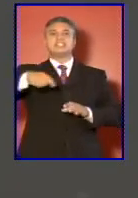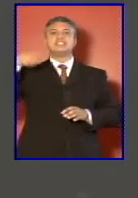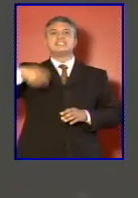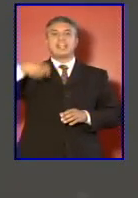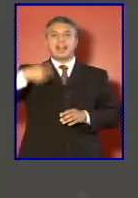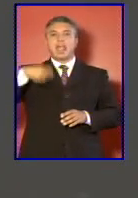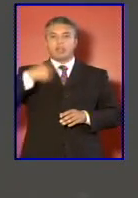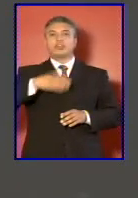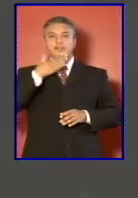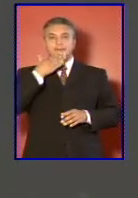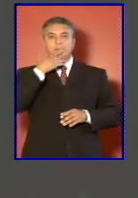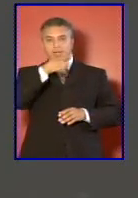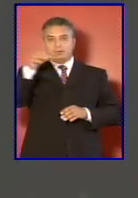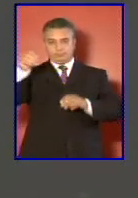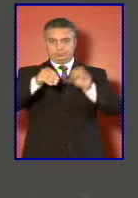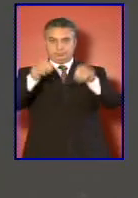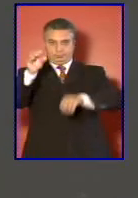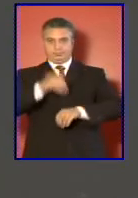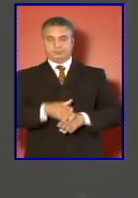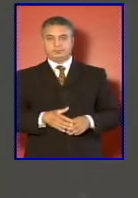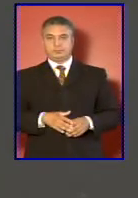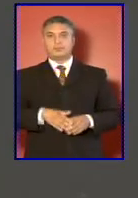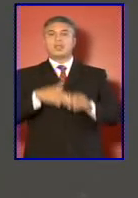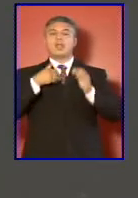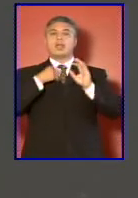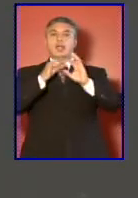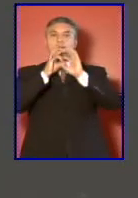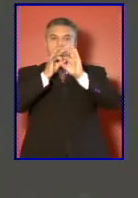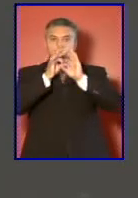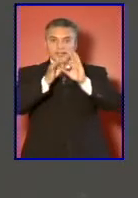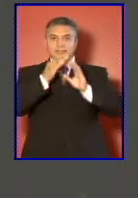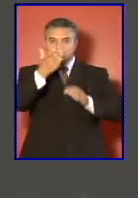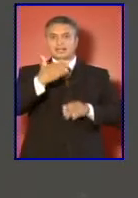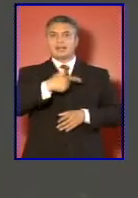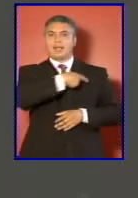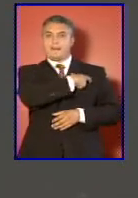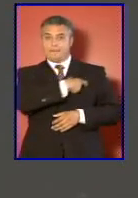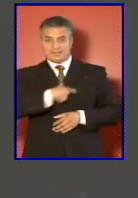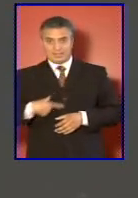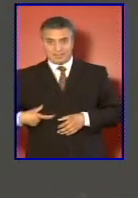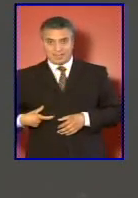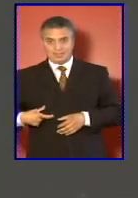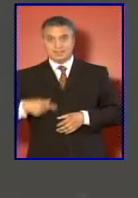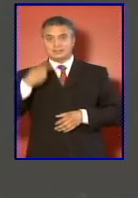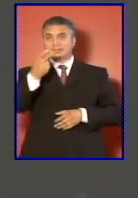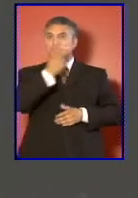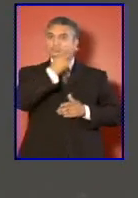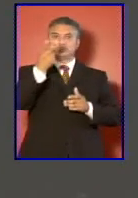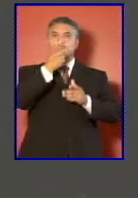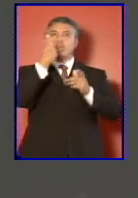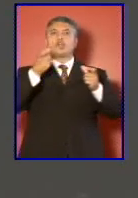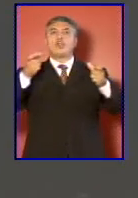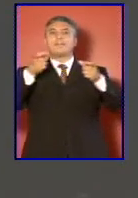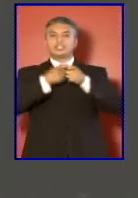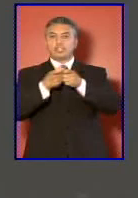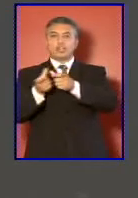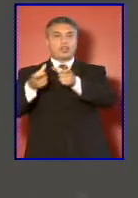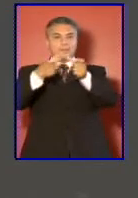en dicha corporación agradecerle a los presidentes de ambas comisiones